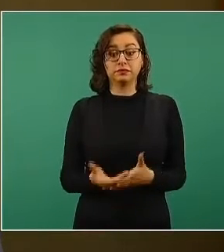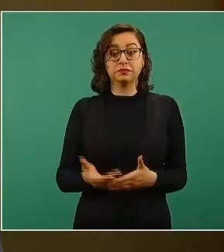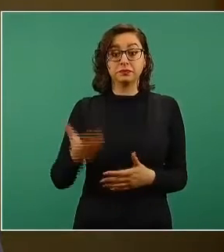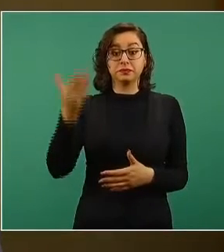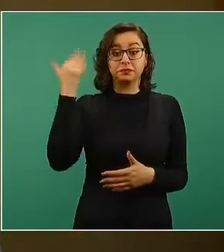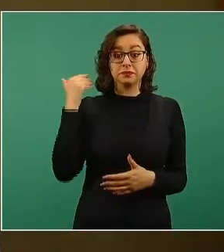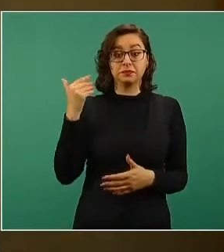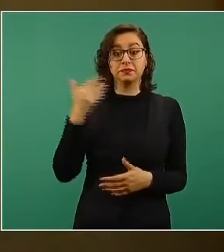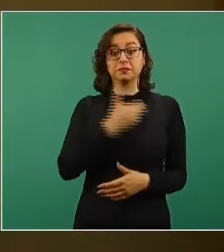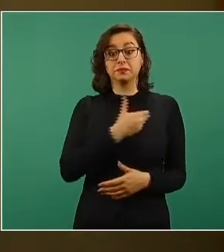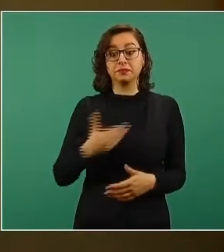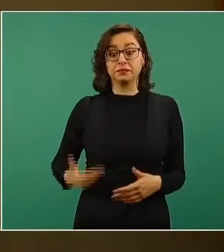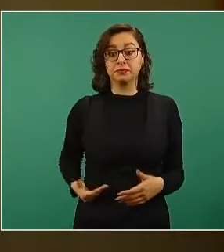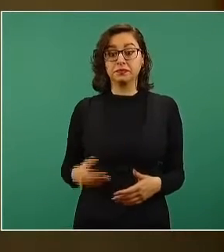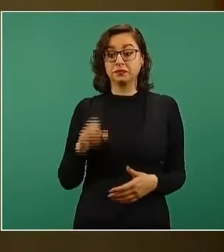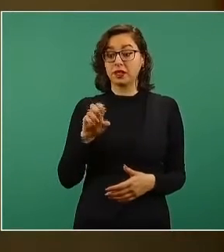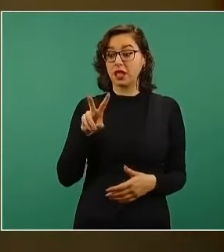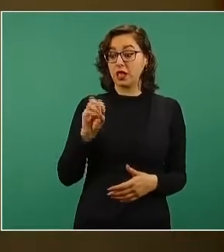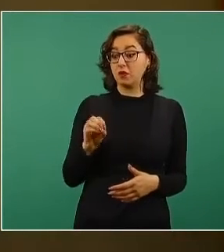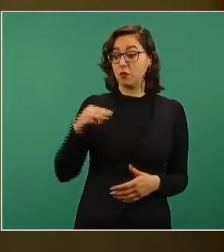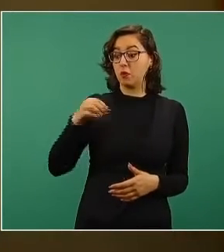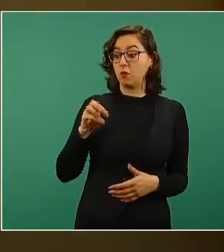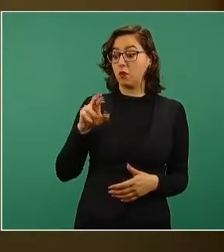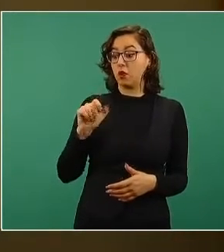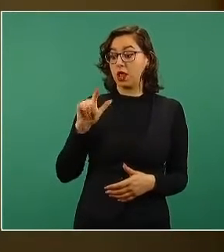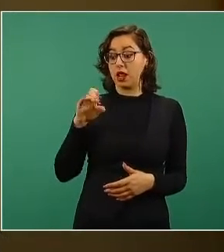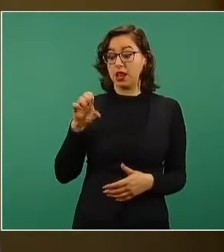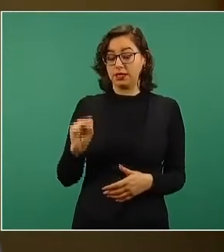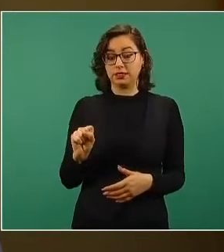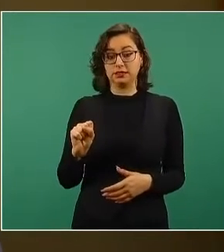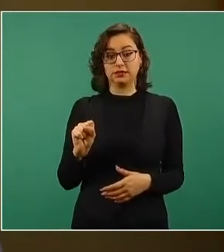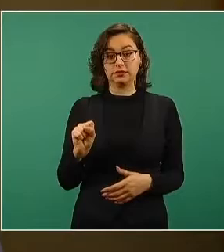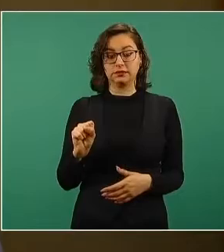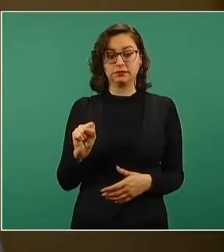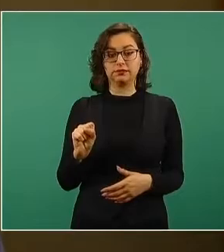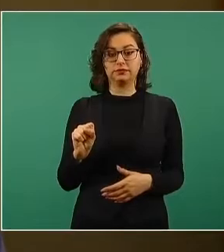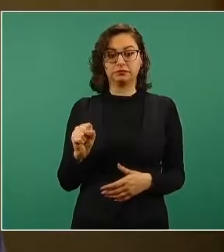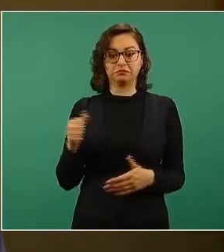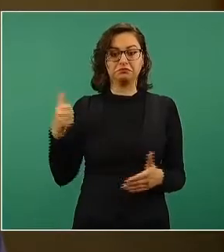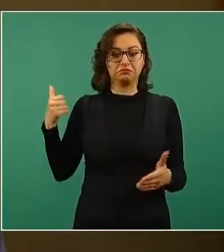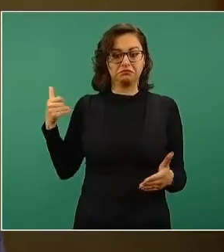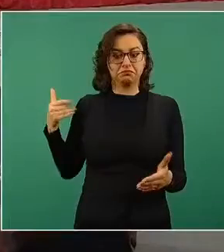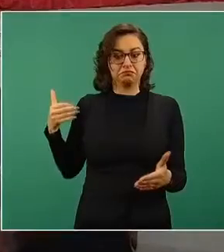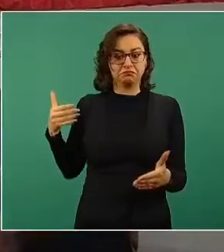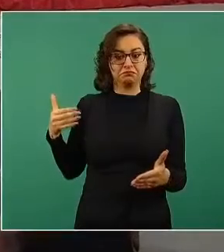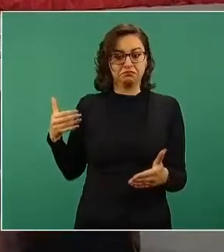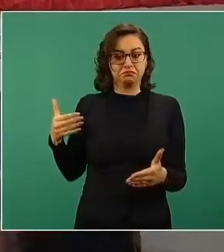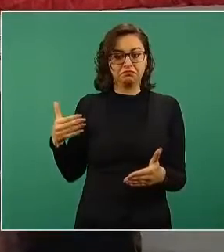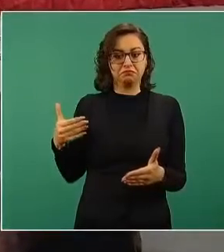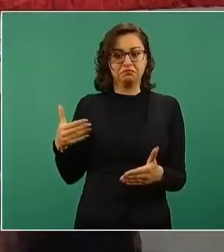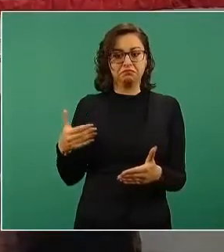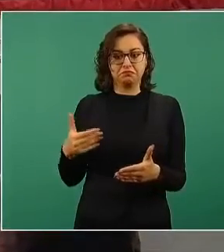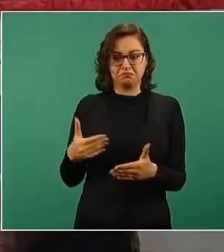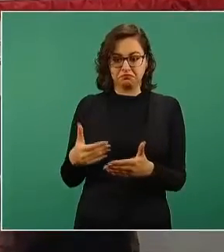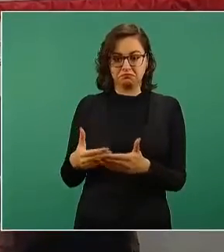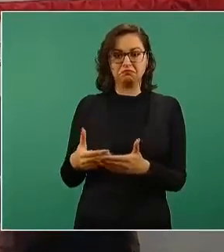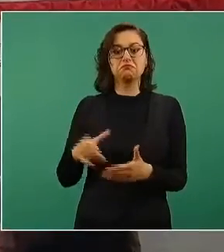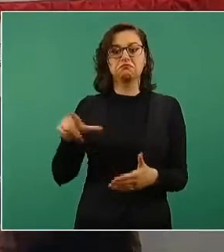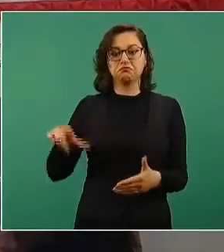un gobierno exitoso.